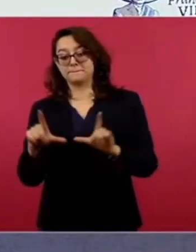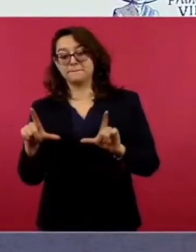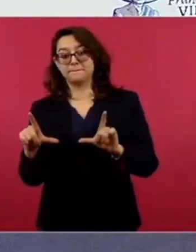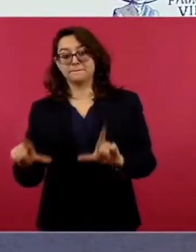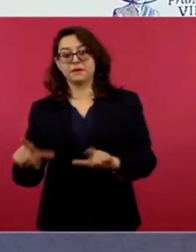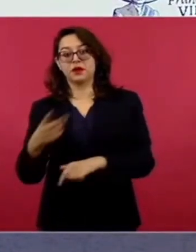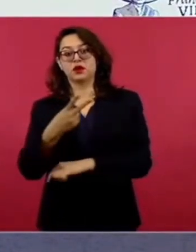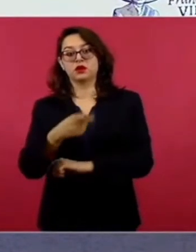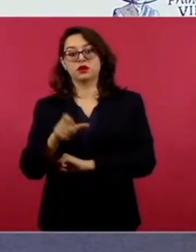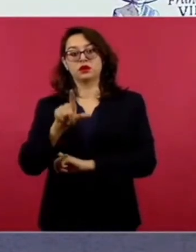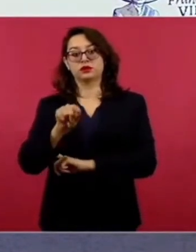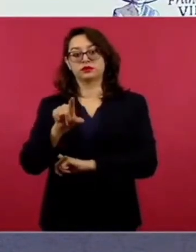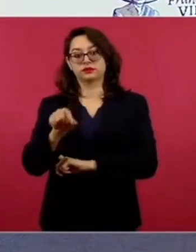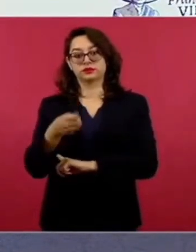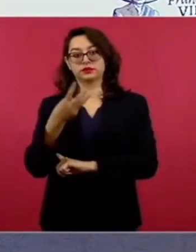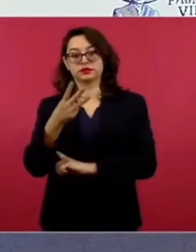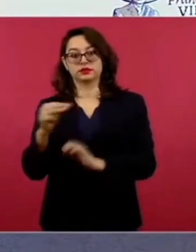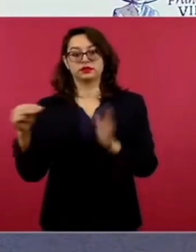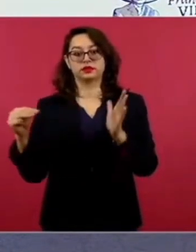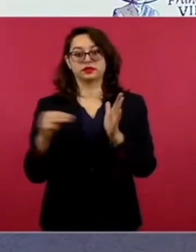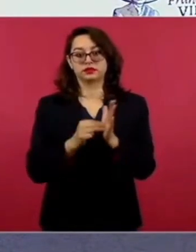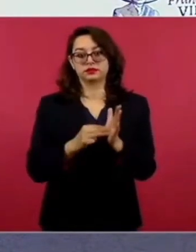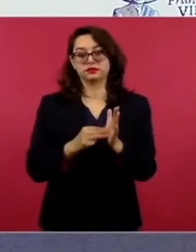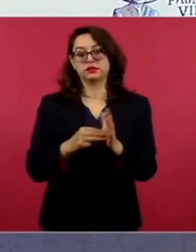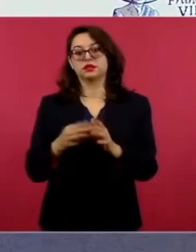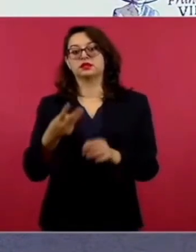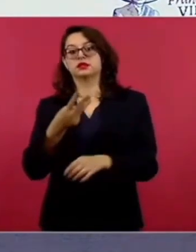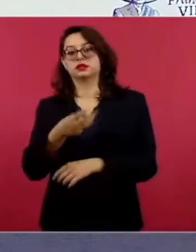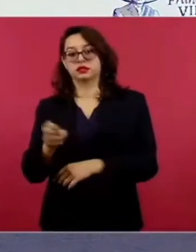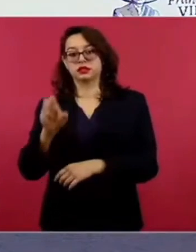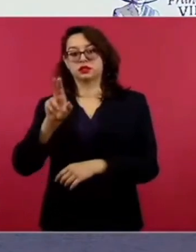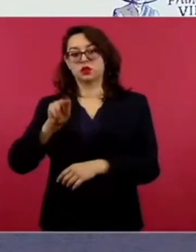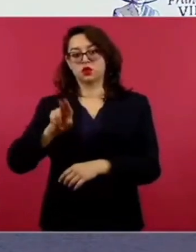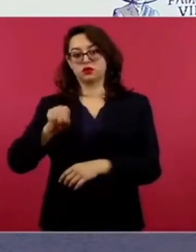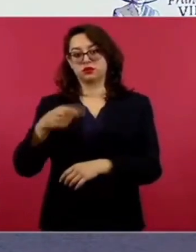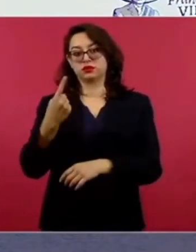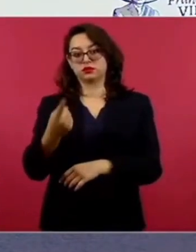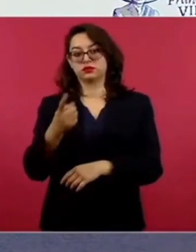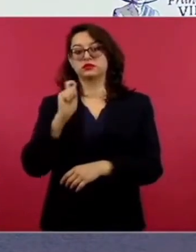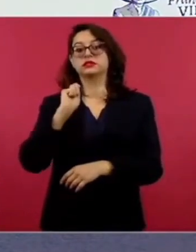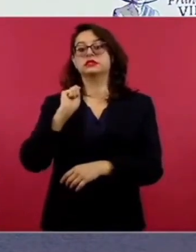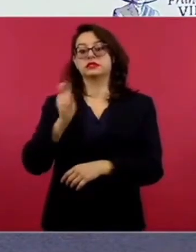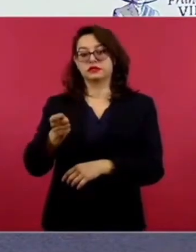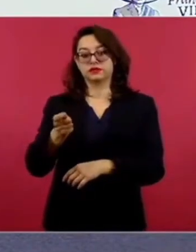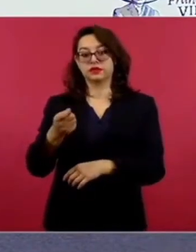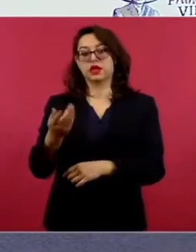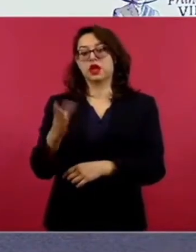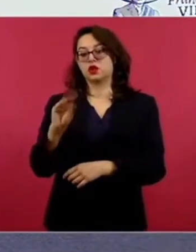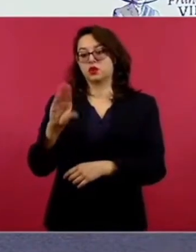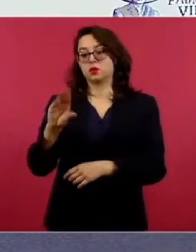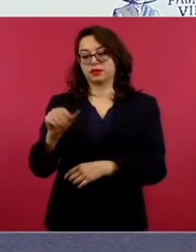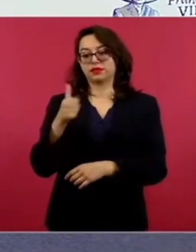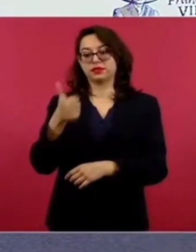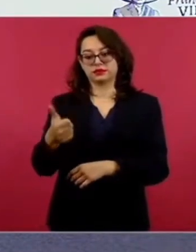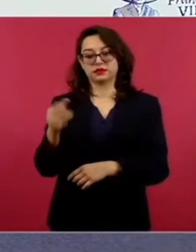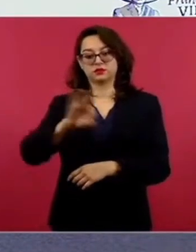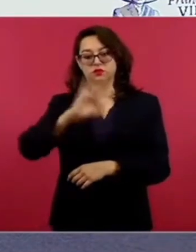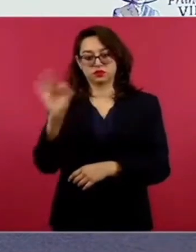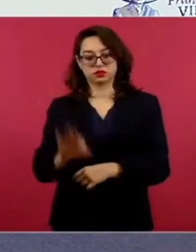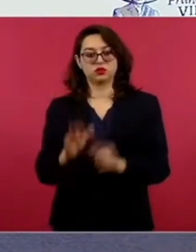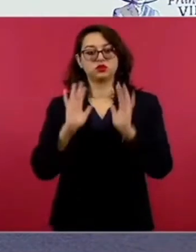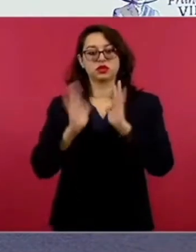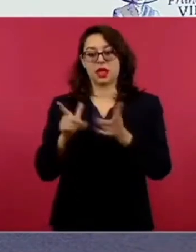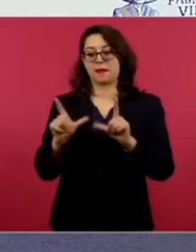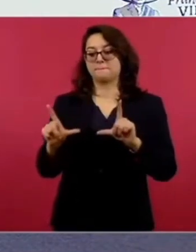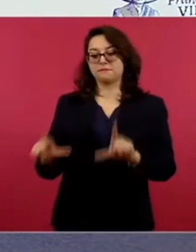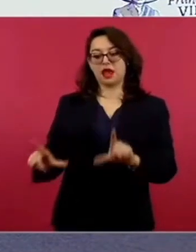273,281 falta exactamente el 4% de emplacar pues porque a veces tienen